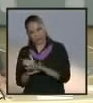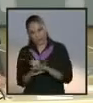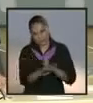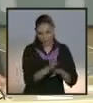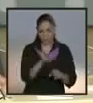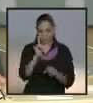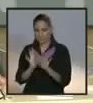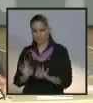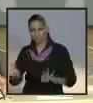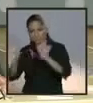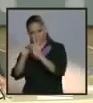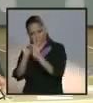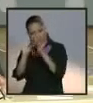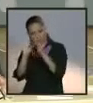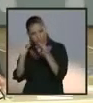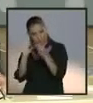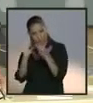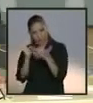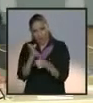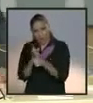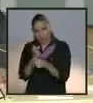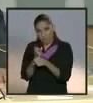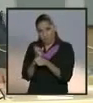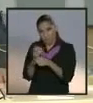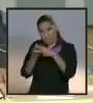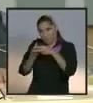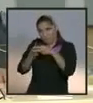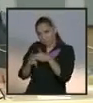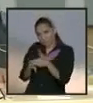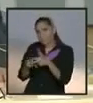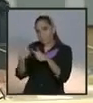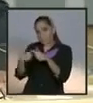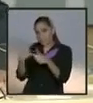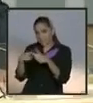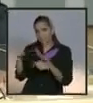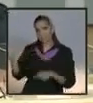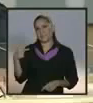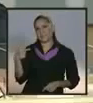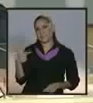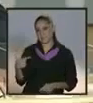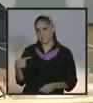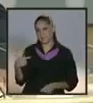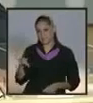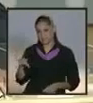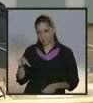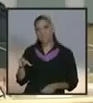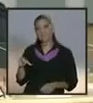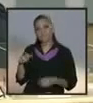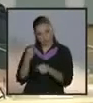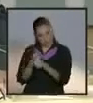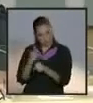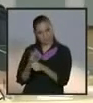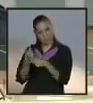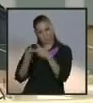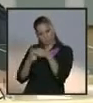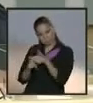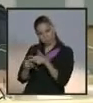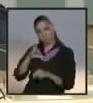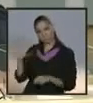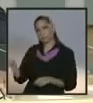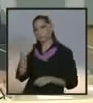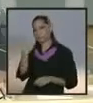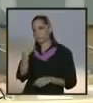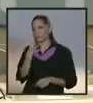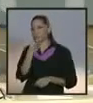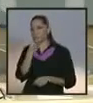Yo quisiera, Andrés Manuel López Obrador, quien abre en esta ocasión, Gabriel Cuadre de la Torre, que entráramos a la apertura de este debate. Dos